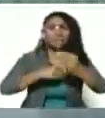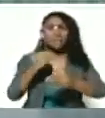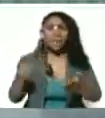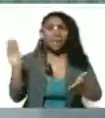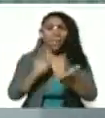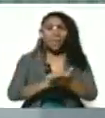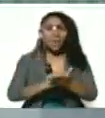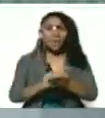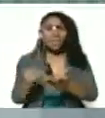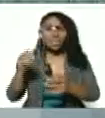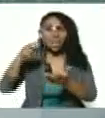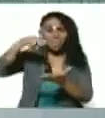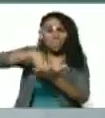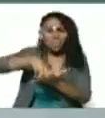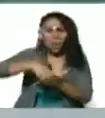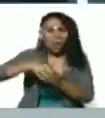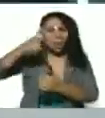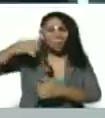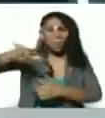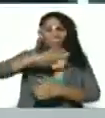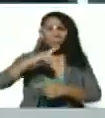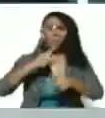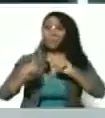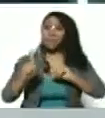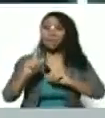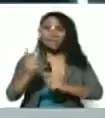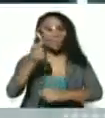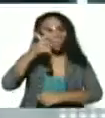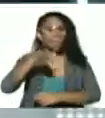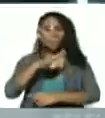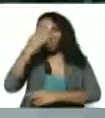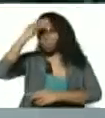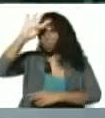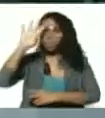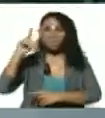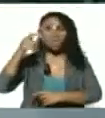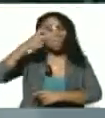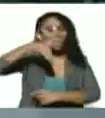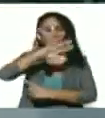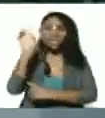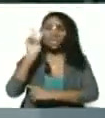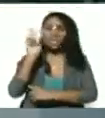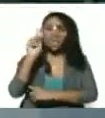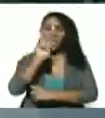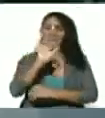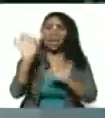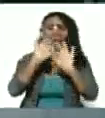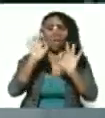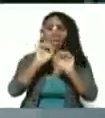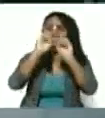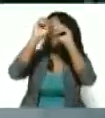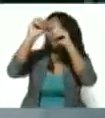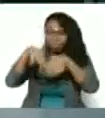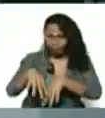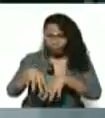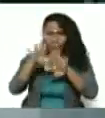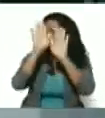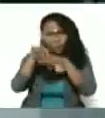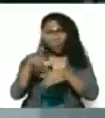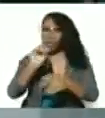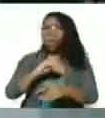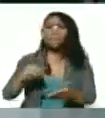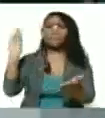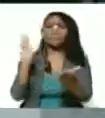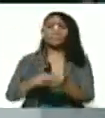de rodillas a los pueblos. Pero ni el pueblo de Cuba, ni el pueblo de Venezuela nos ponemos de rodillas. Nos ponemos de pie.